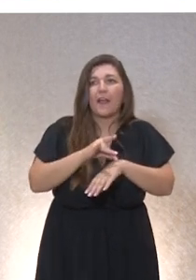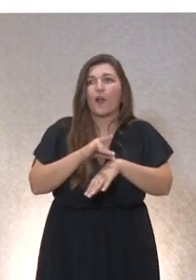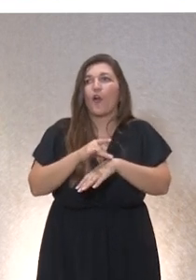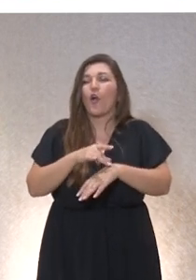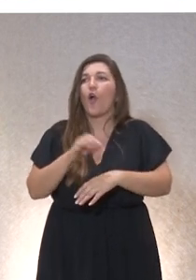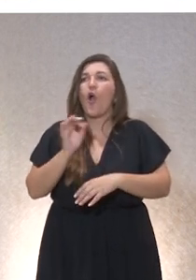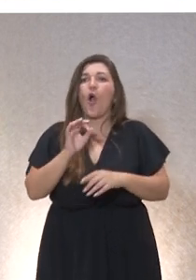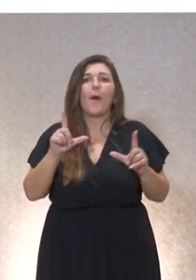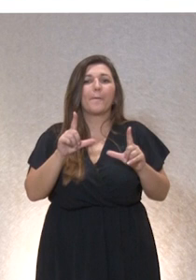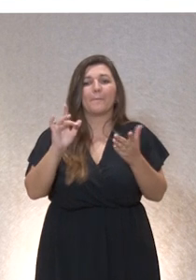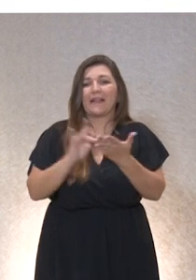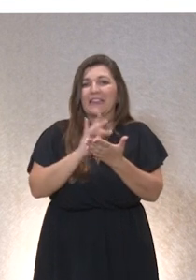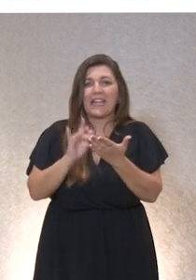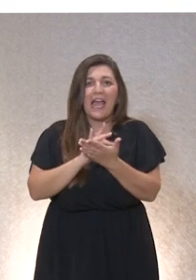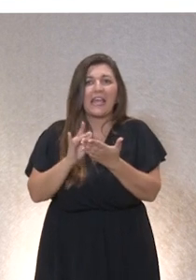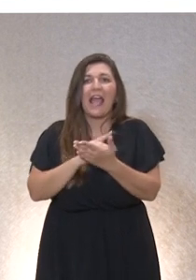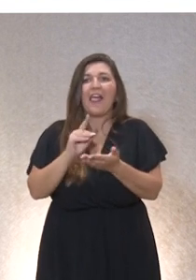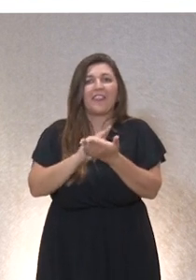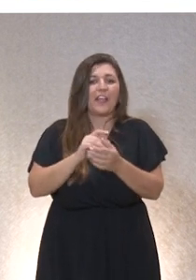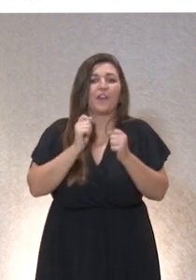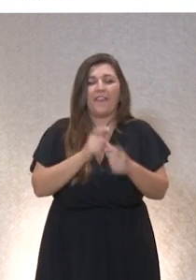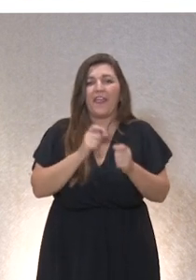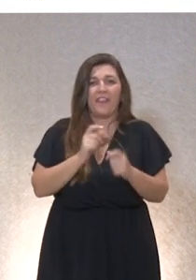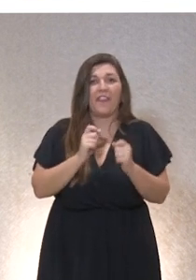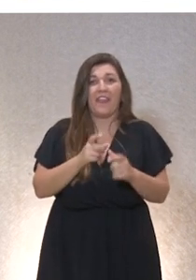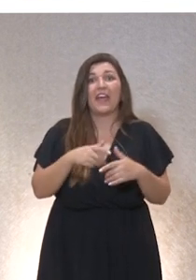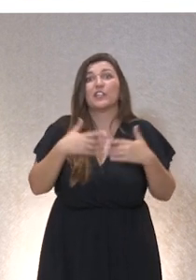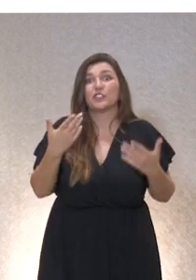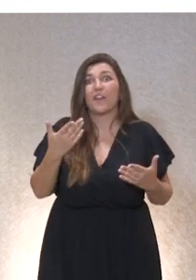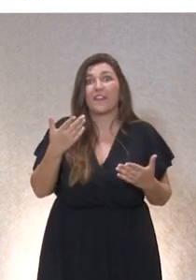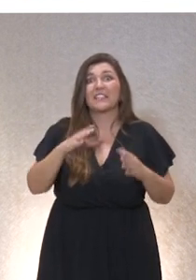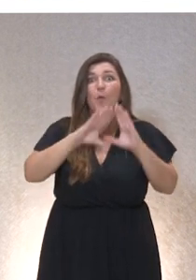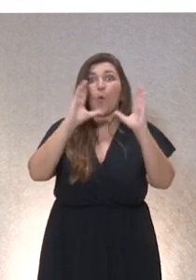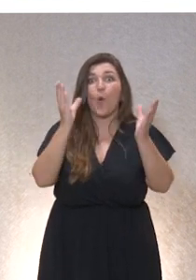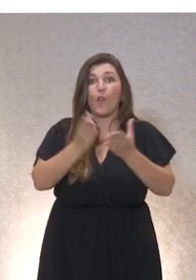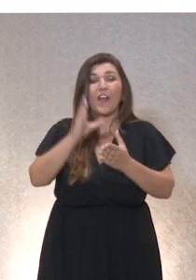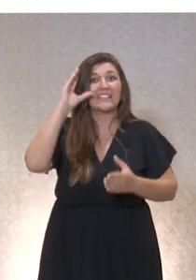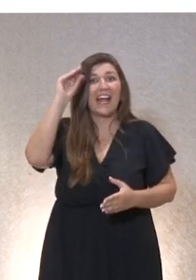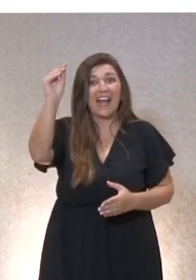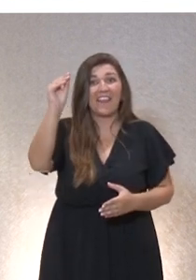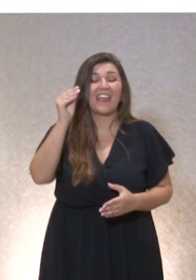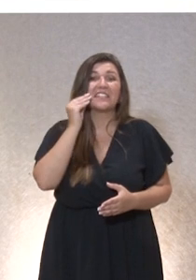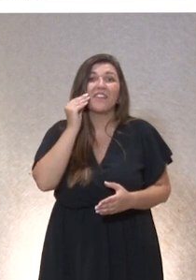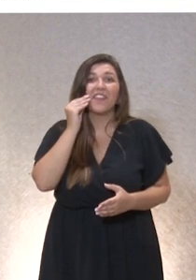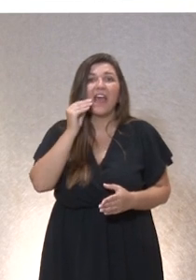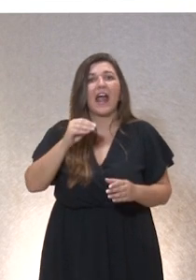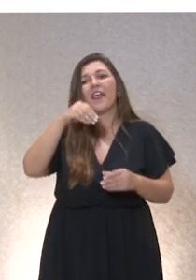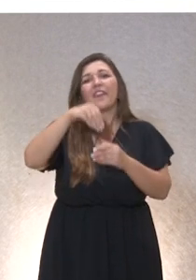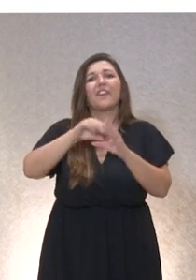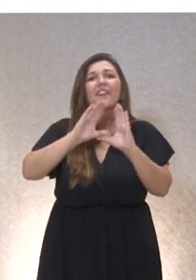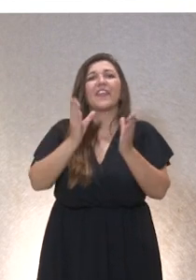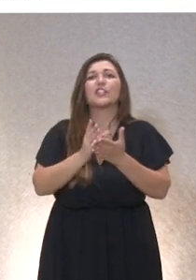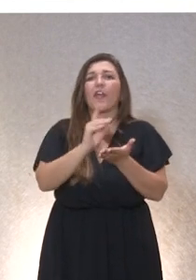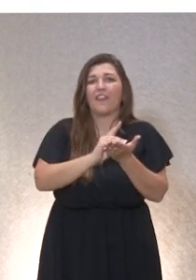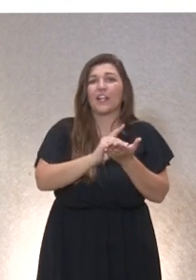las pantallas y por lo tanto el mundo de la inteligencia artificial es el mundo de los datos, pero nosotros como cuidadores realmente